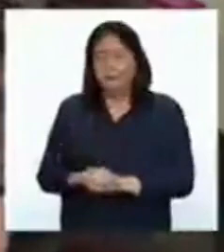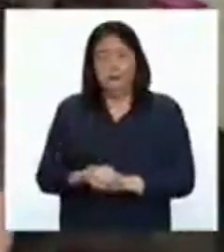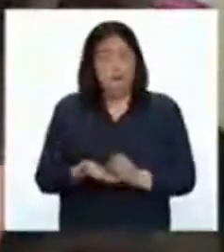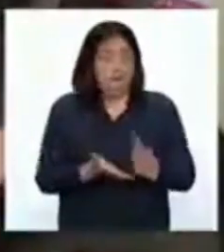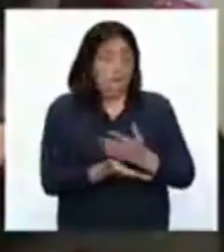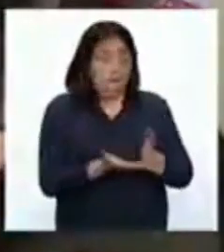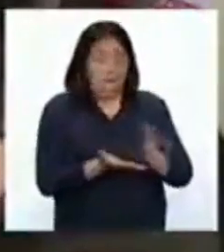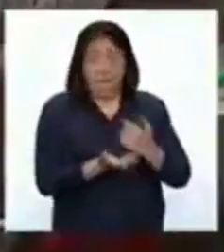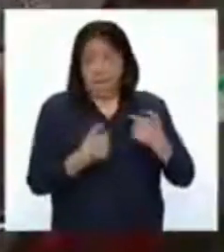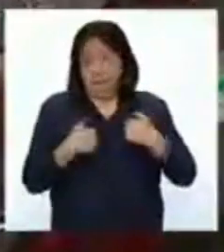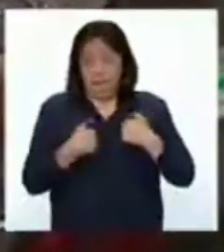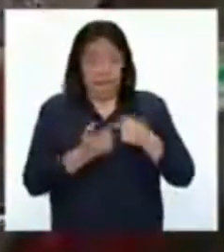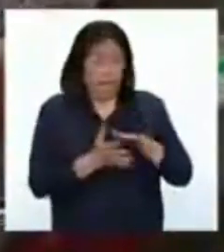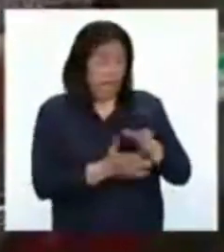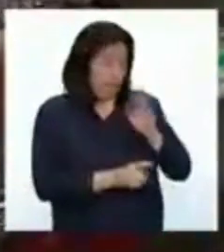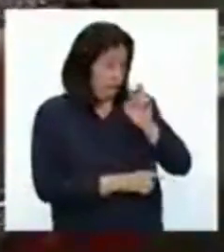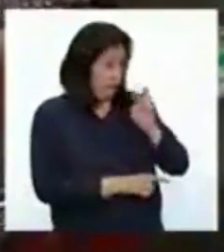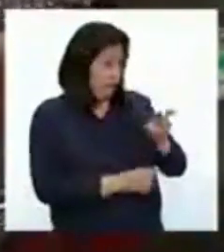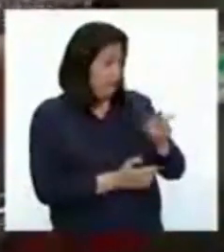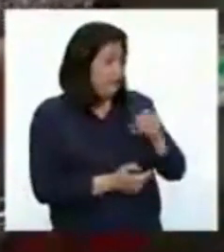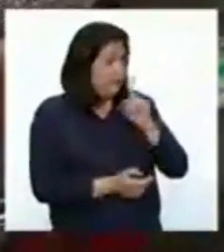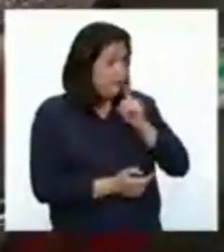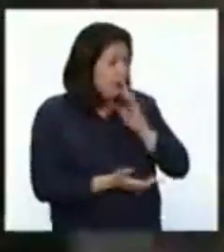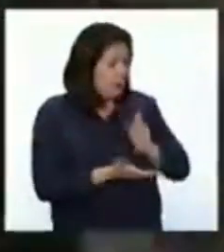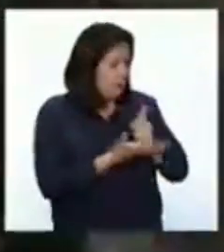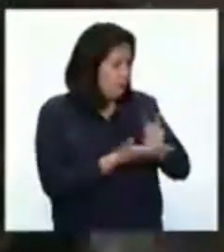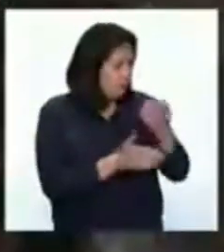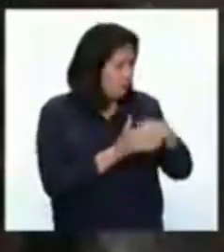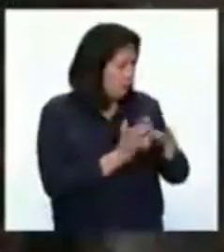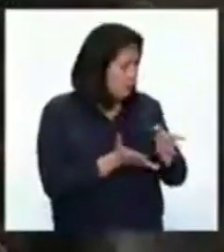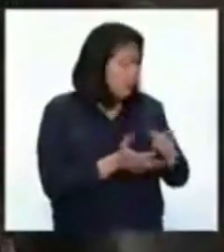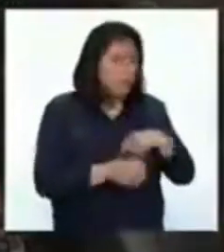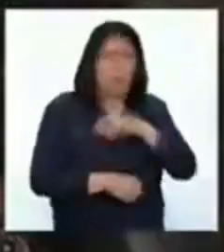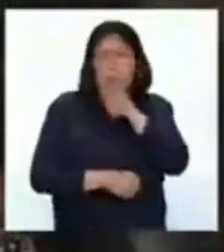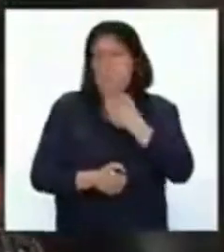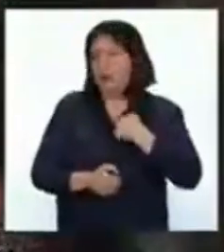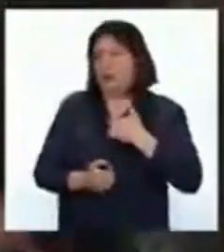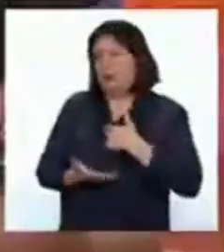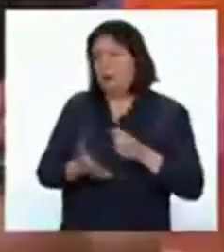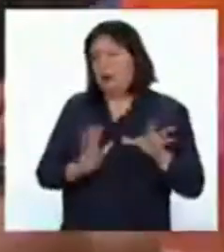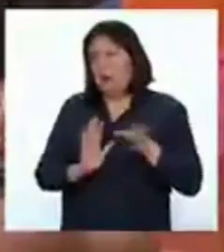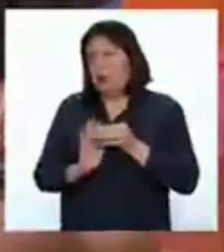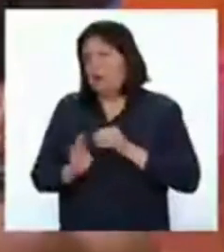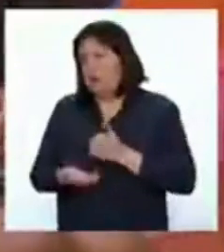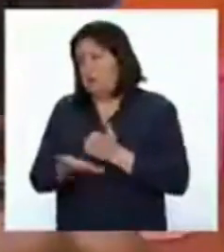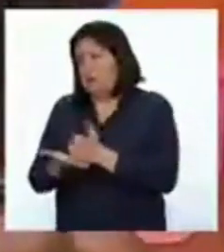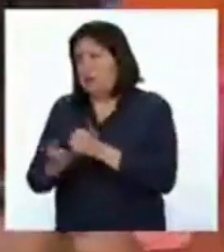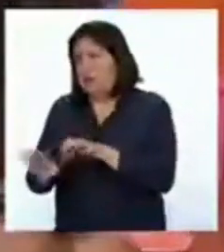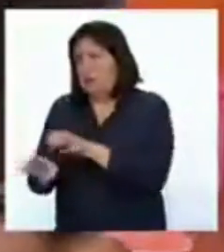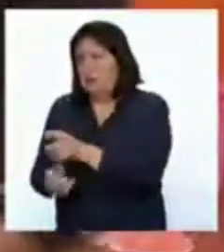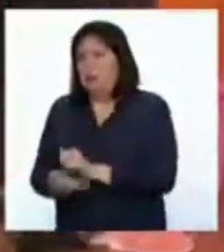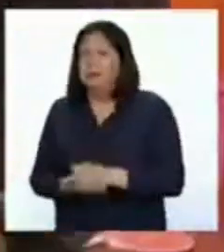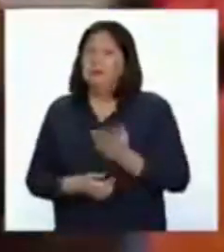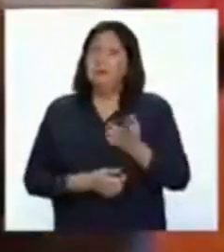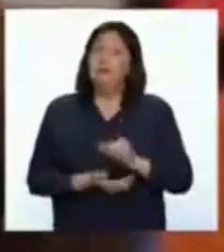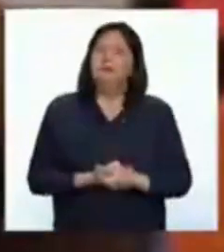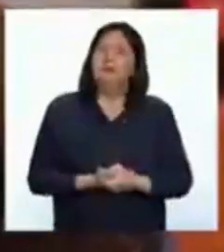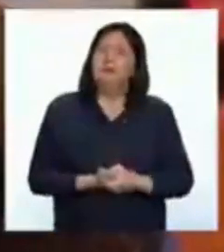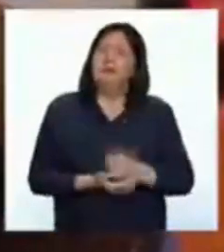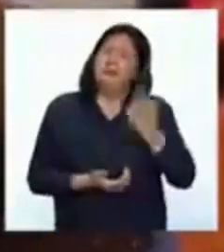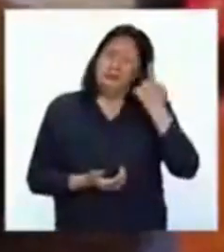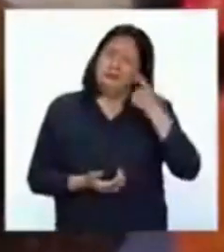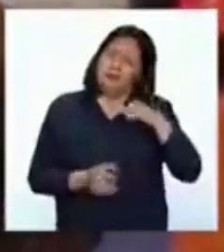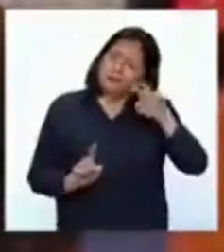no hubiera aprendido por parte de mis padres el saludar al entrar a una casa, nunca lo hubiera hecho. Entonces algo tan básico y